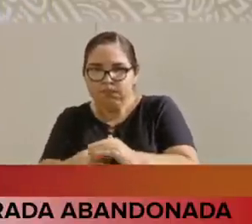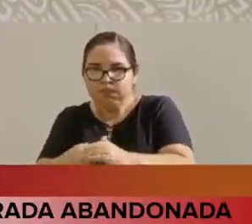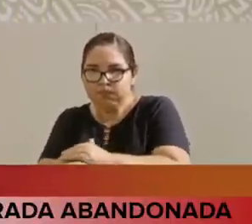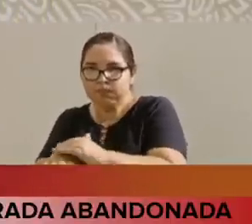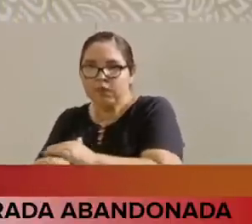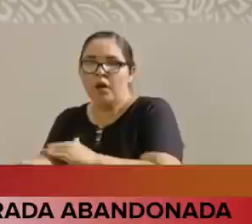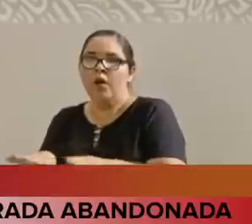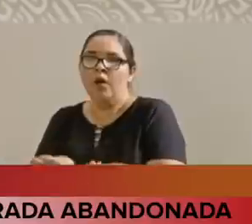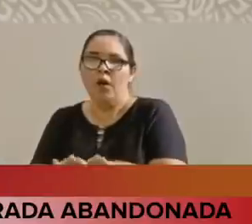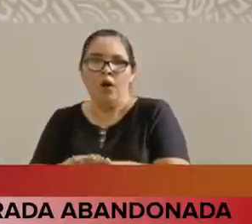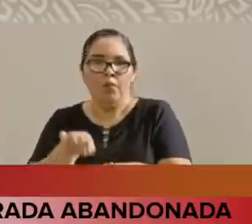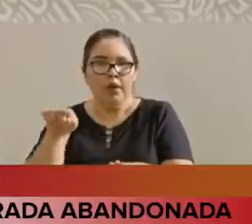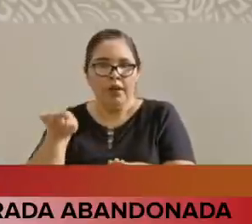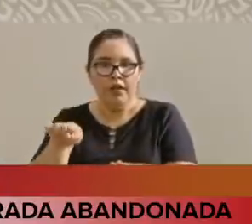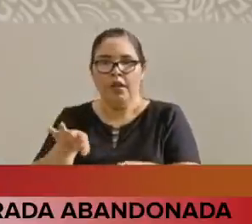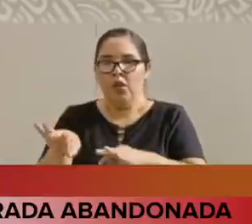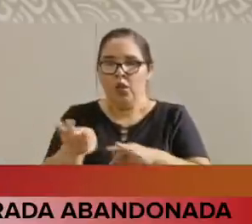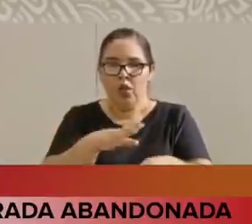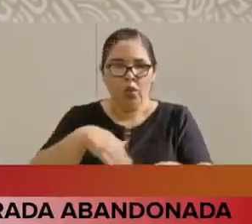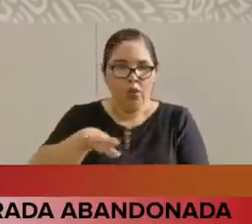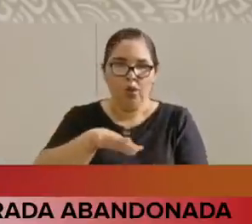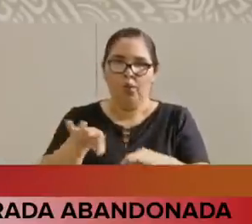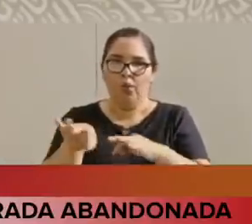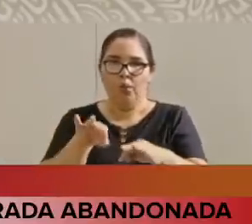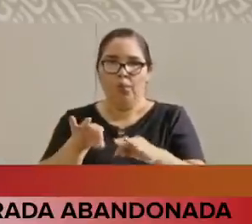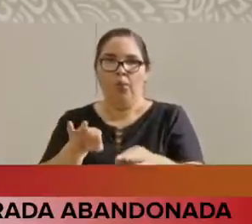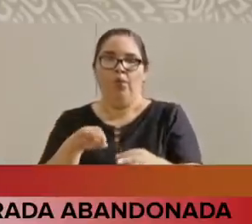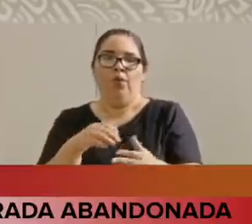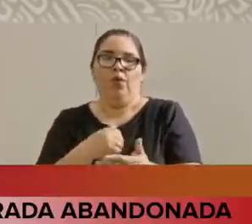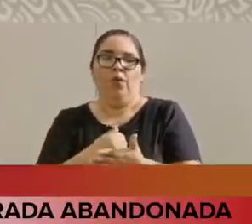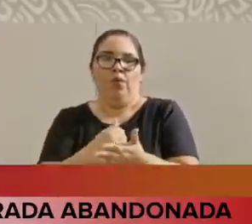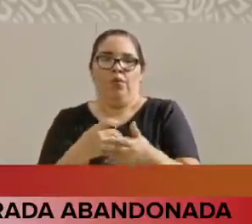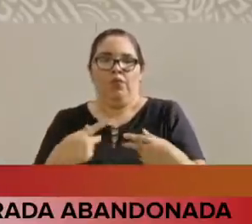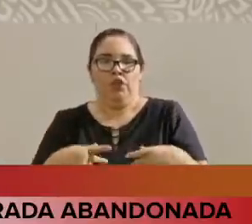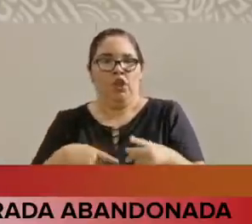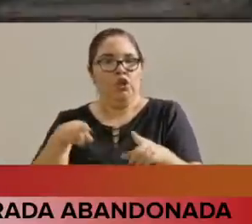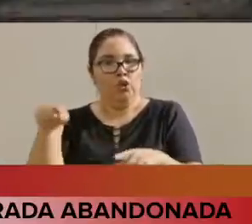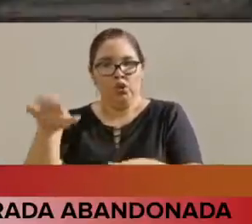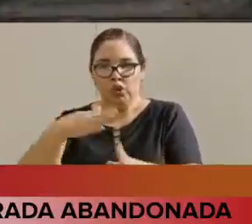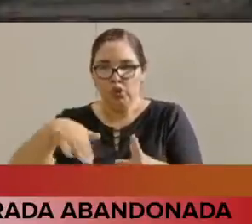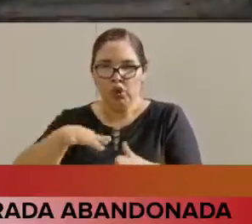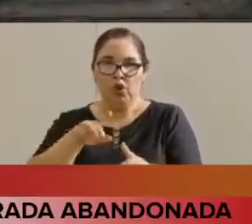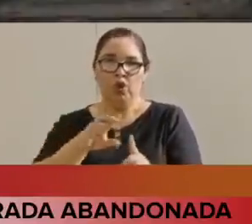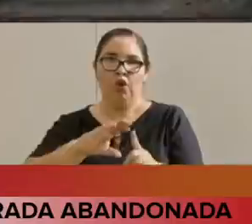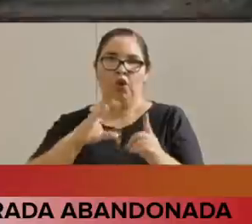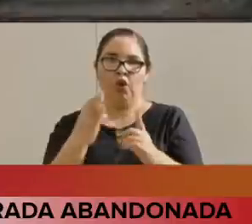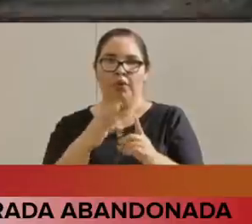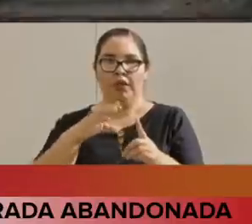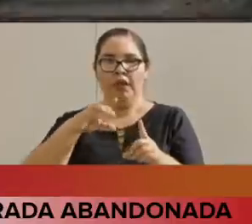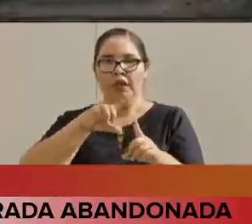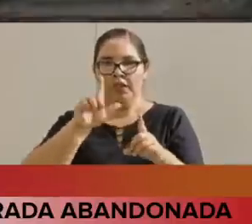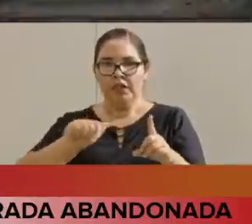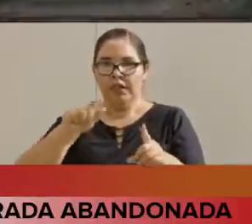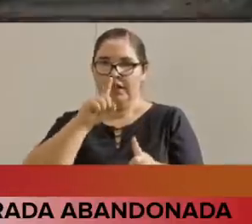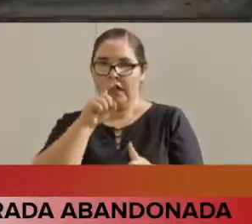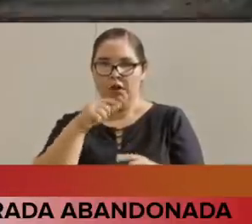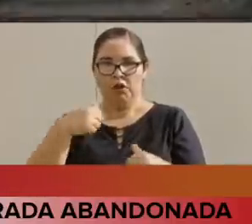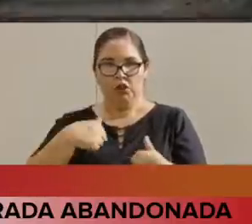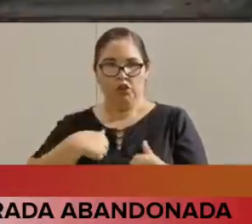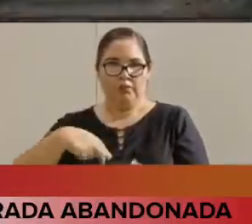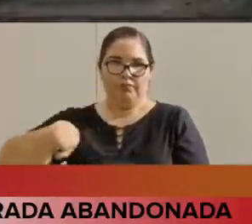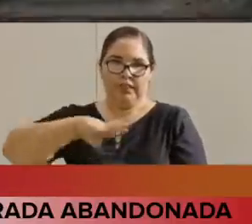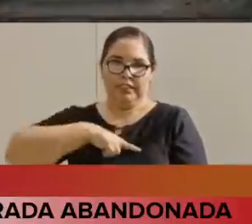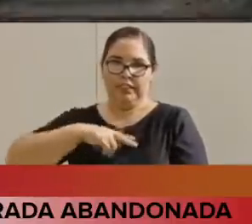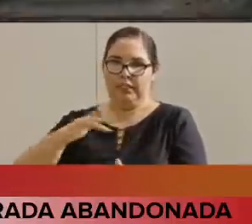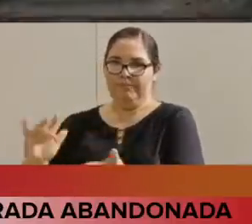en fin, todo lo que tiene que ver con Conagua. Yo me siento muy apoyado,